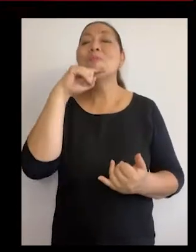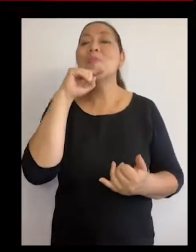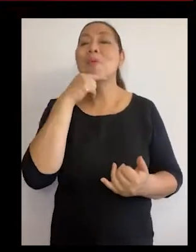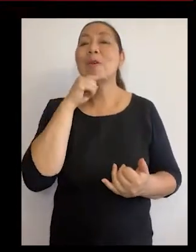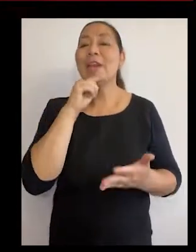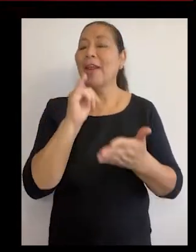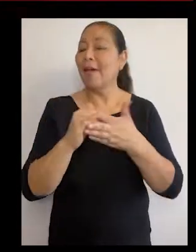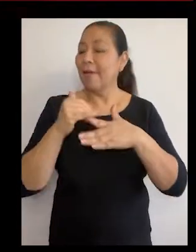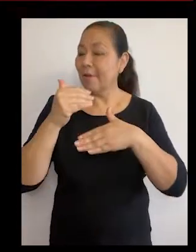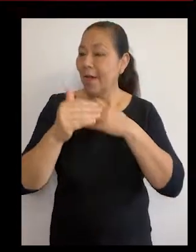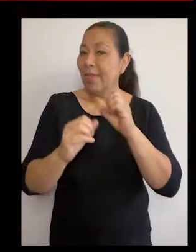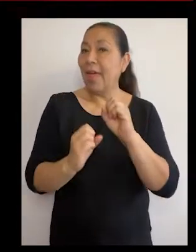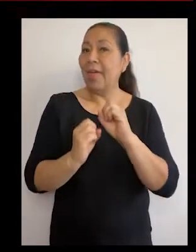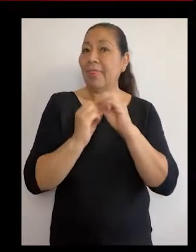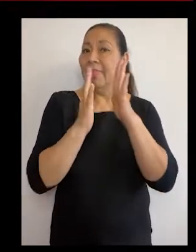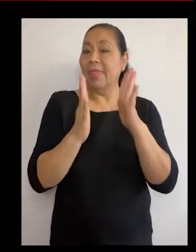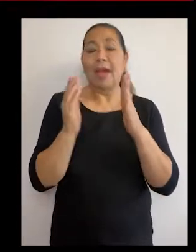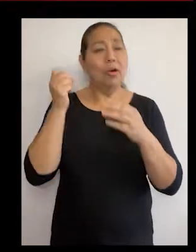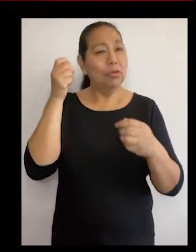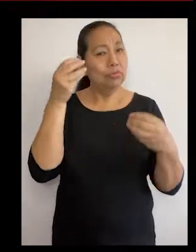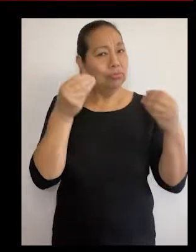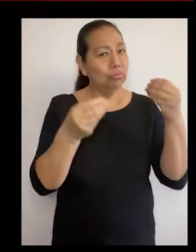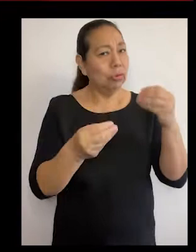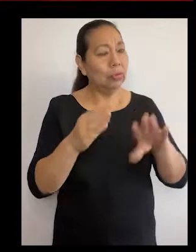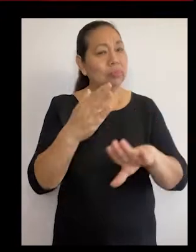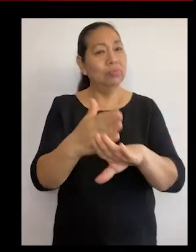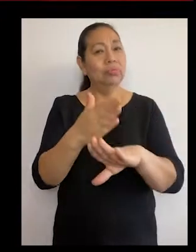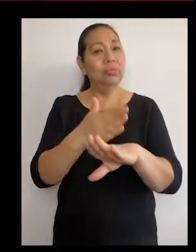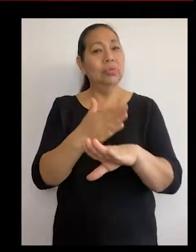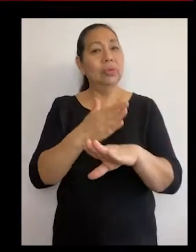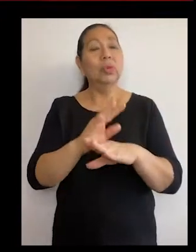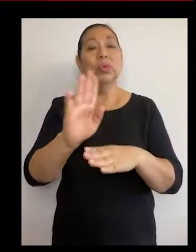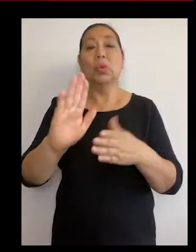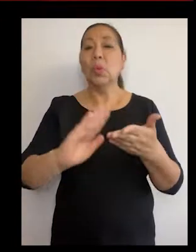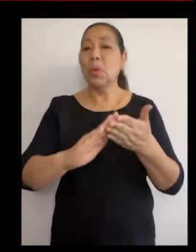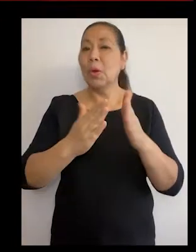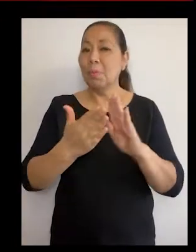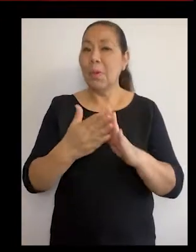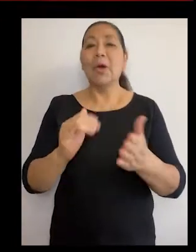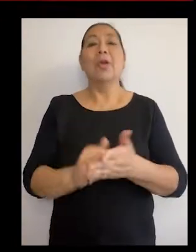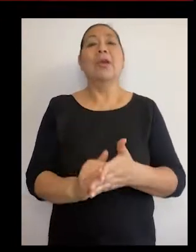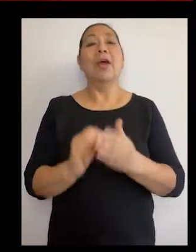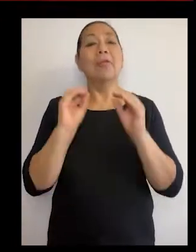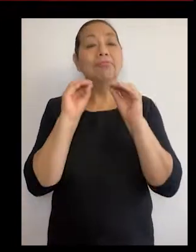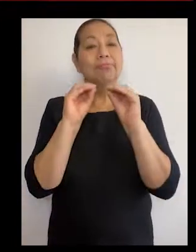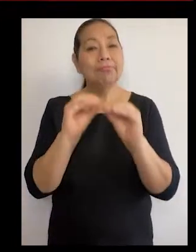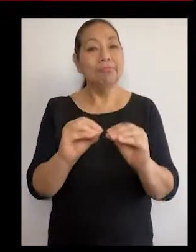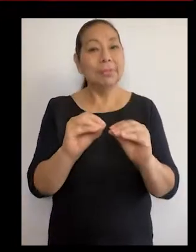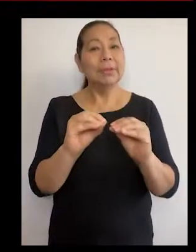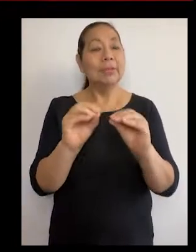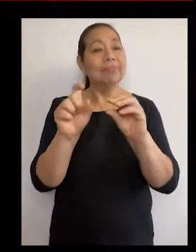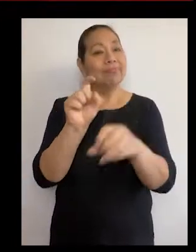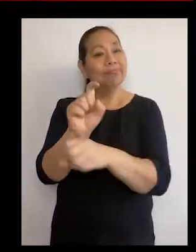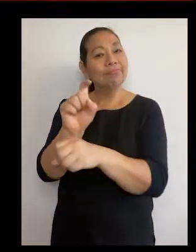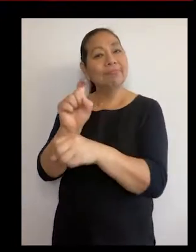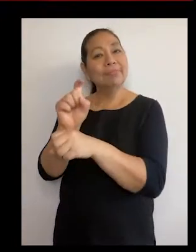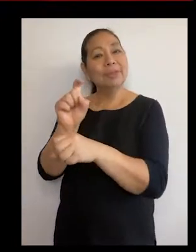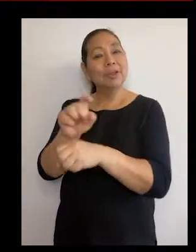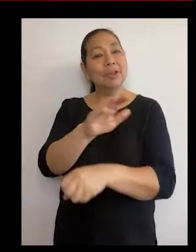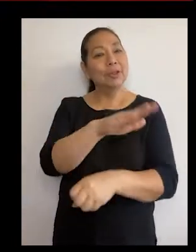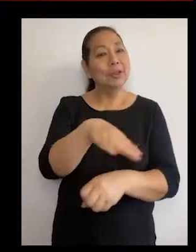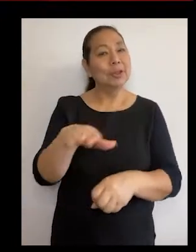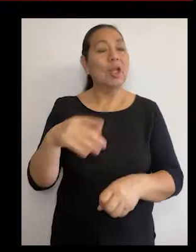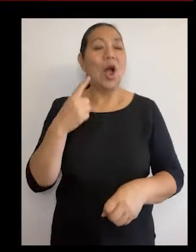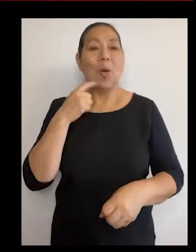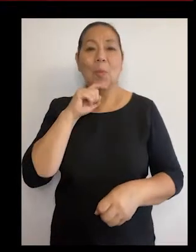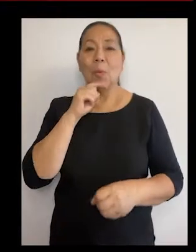mujeres que día a día aportan en el desarrollo de sus comunidades, aportan en la enseñanza de